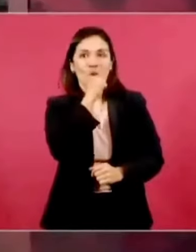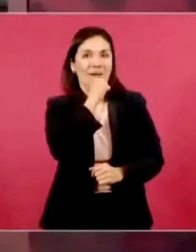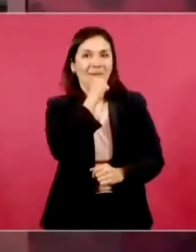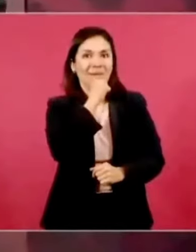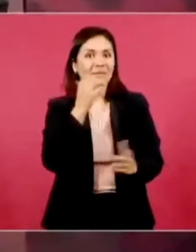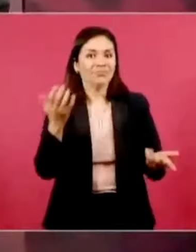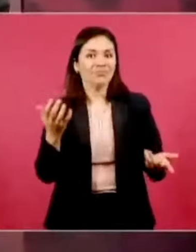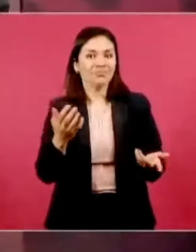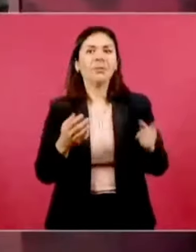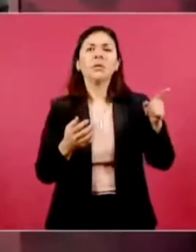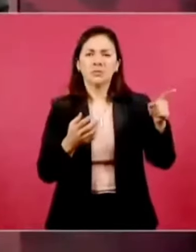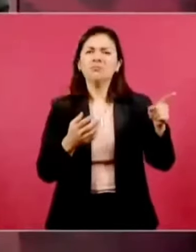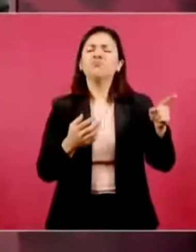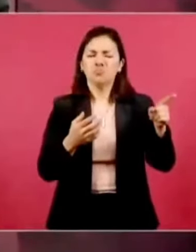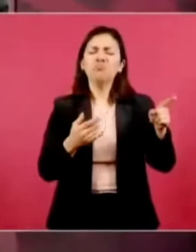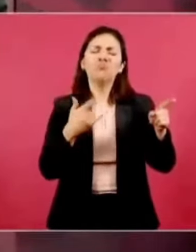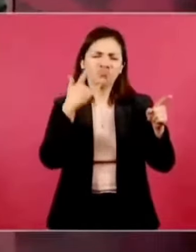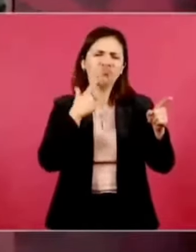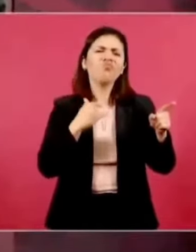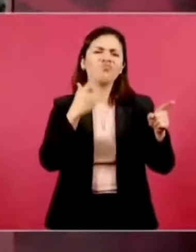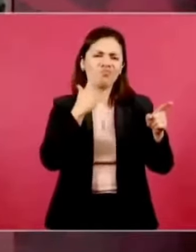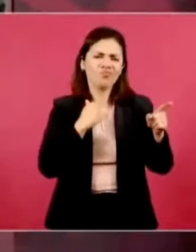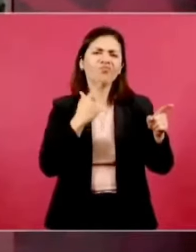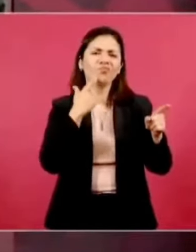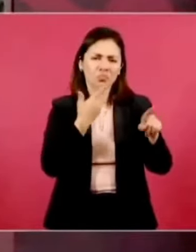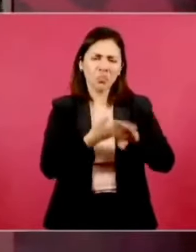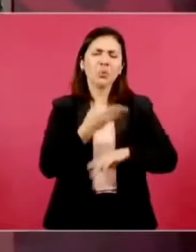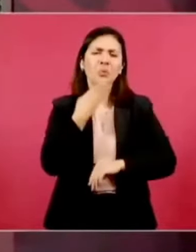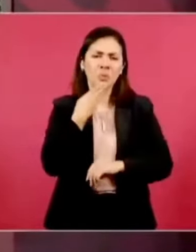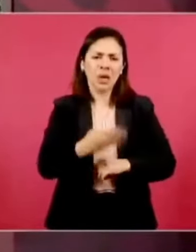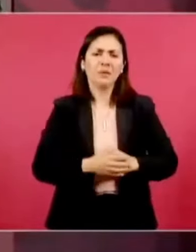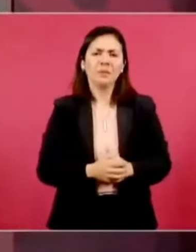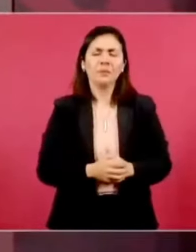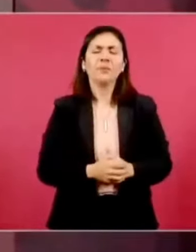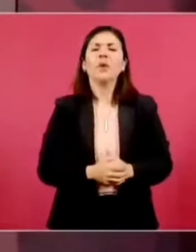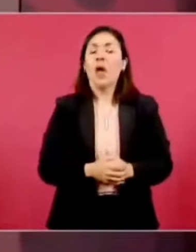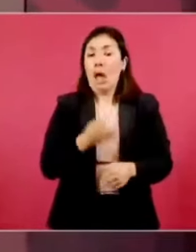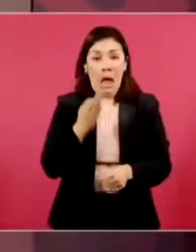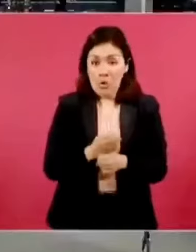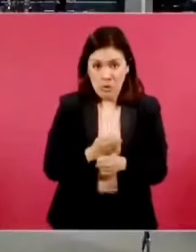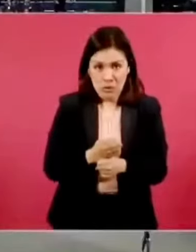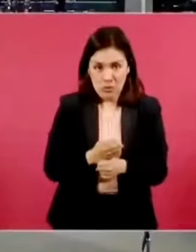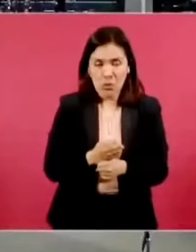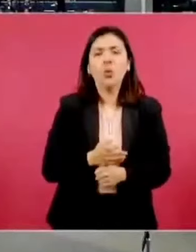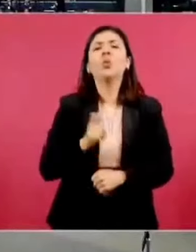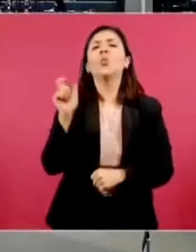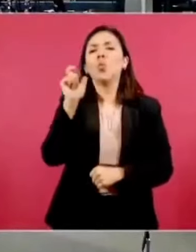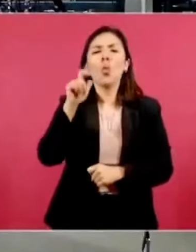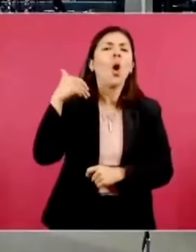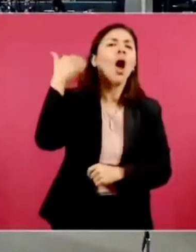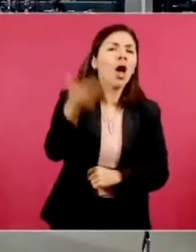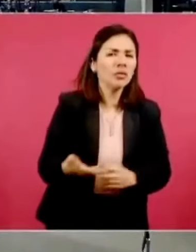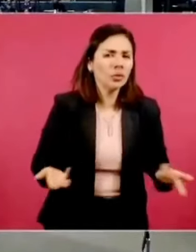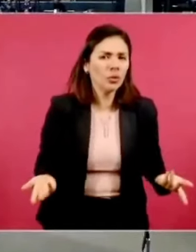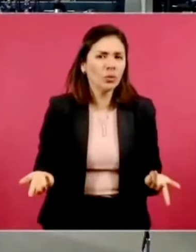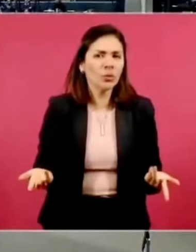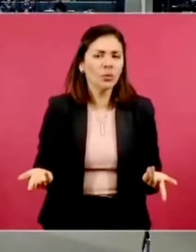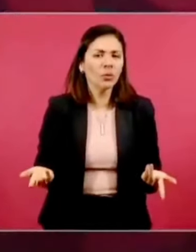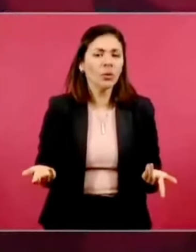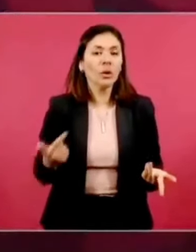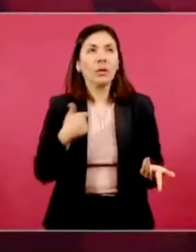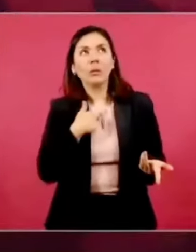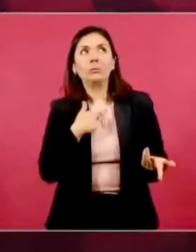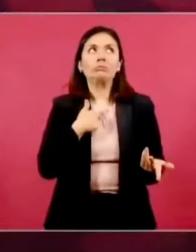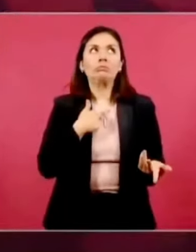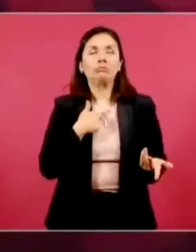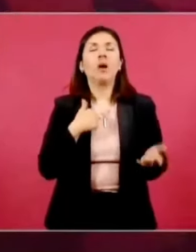Y él se portó muy bien. ¿Cuánto pueden, dice? Bueno, 100